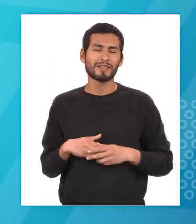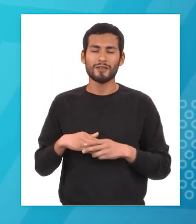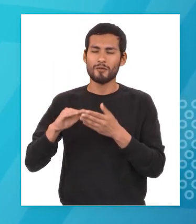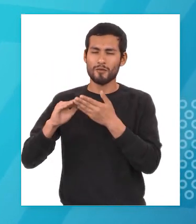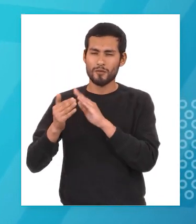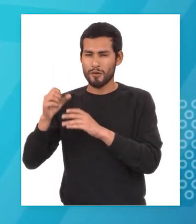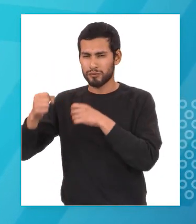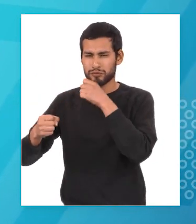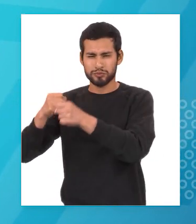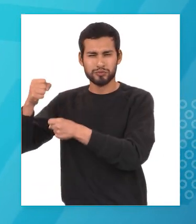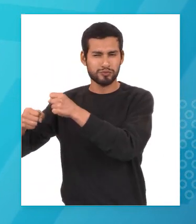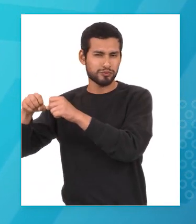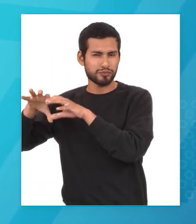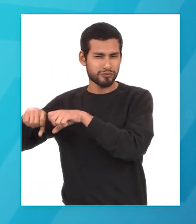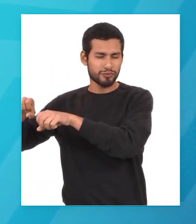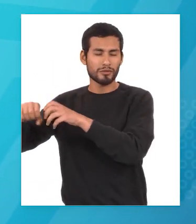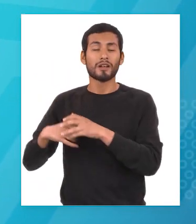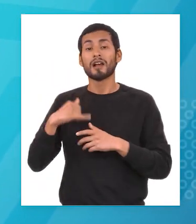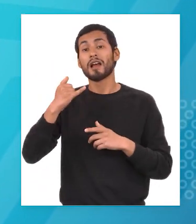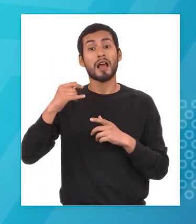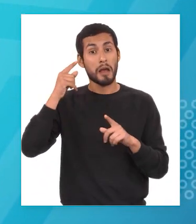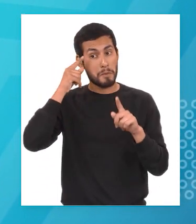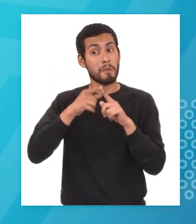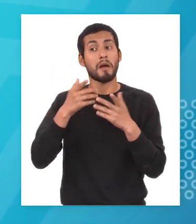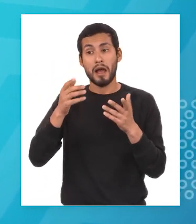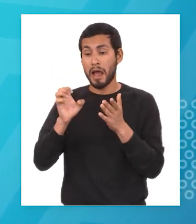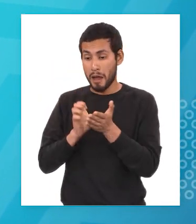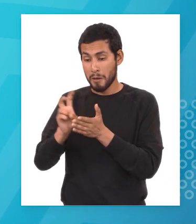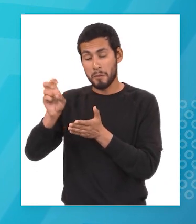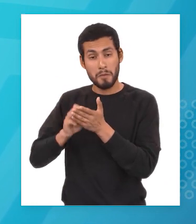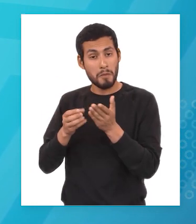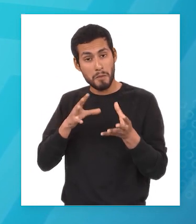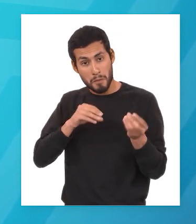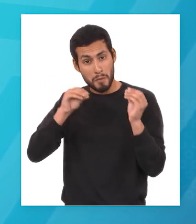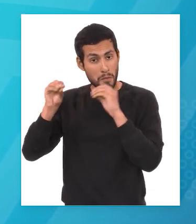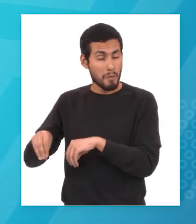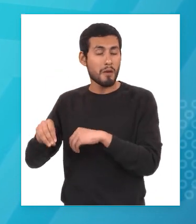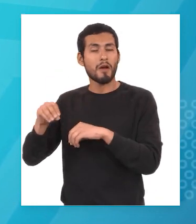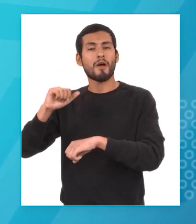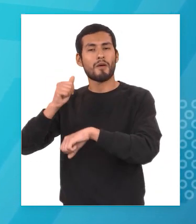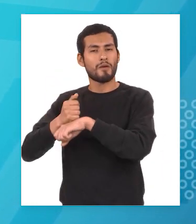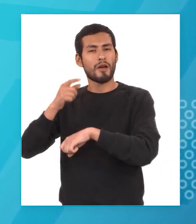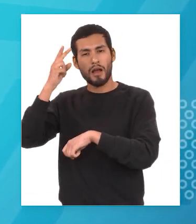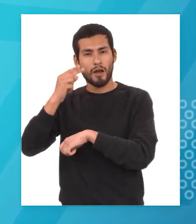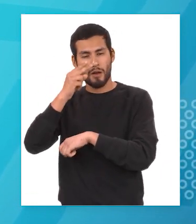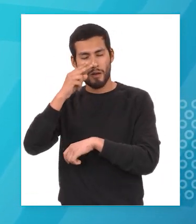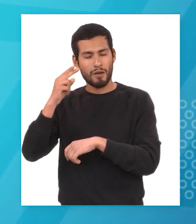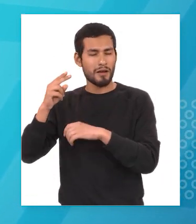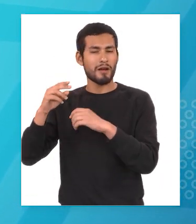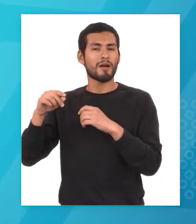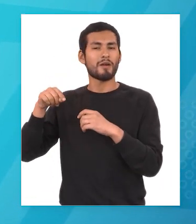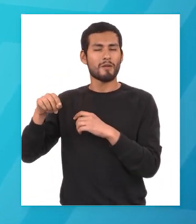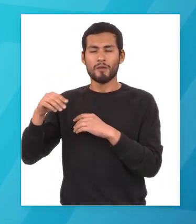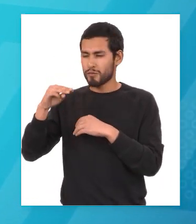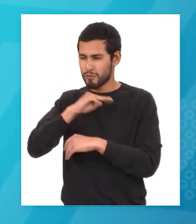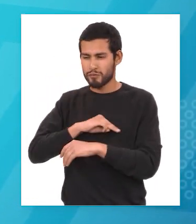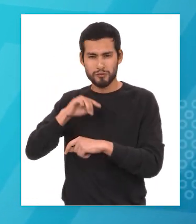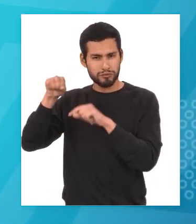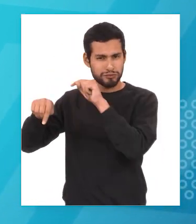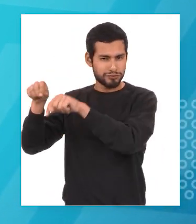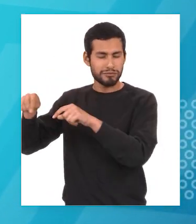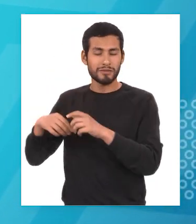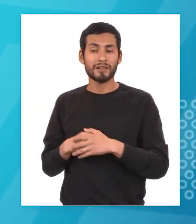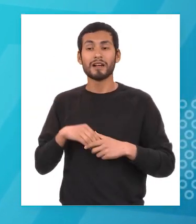se logró cumplir con el objetivo de evangelización e instalación de misiones católicas y por último